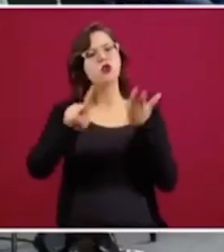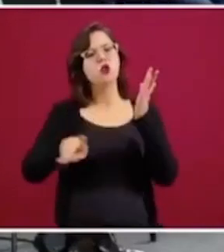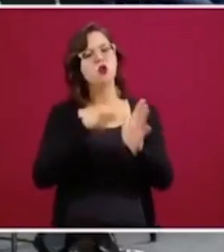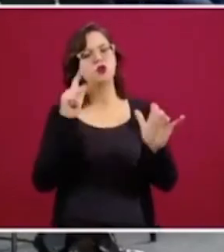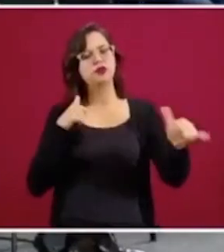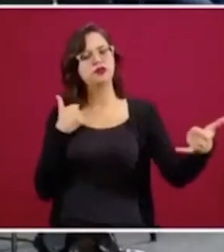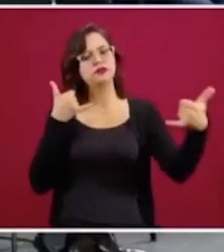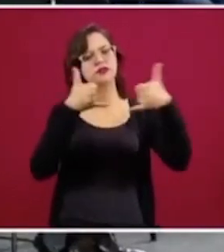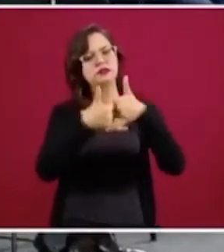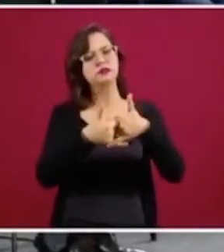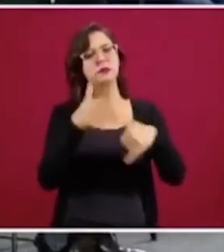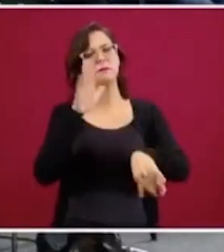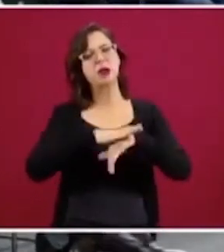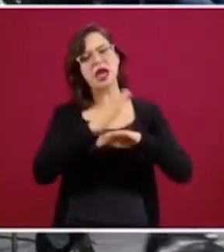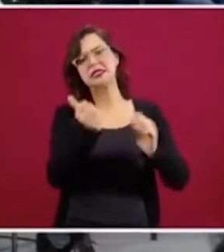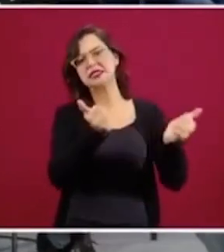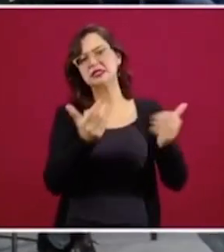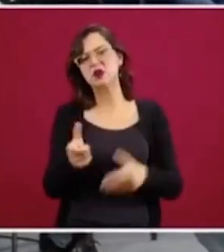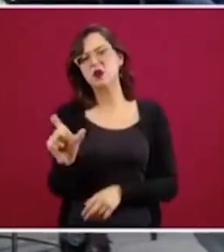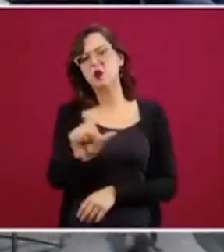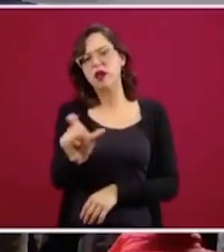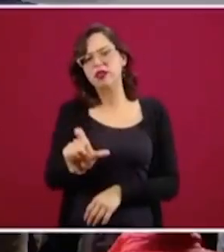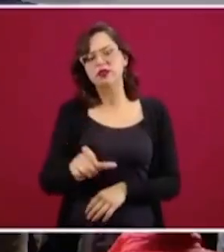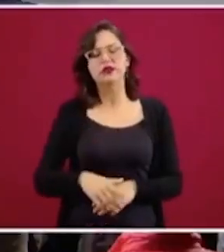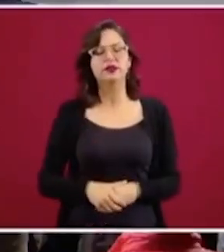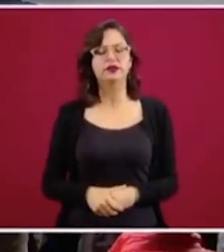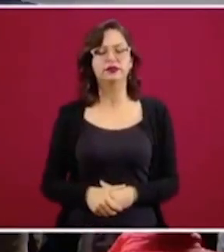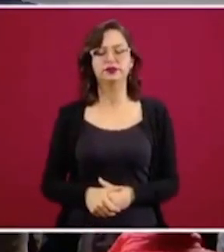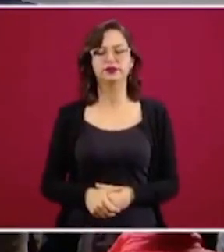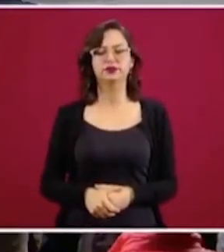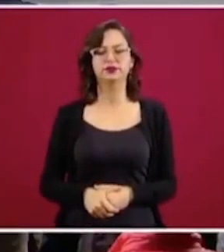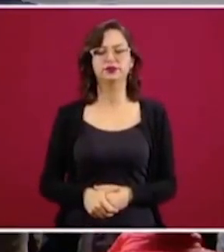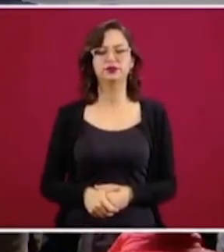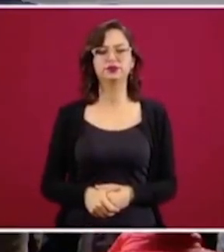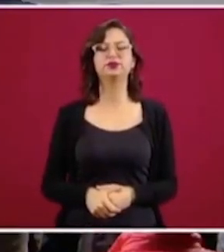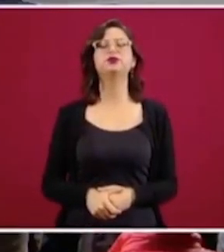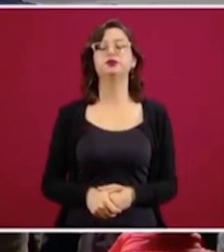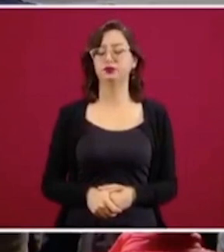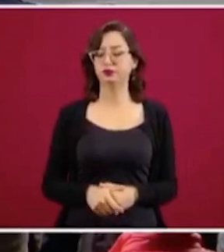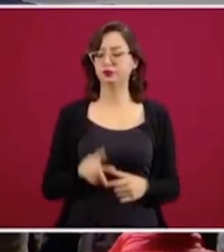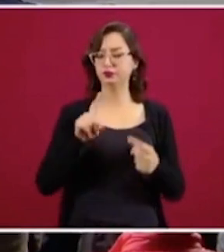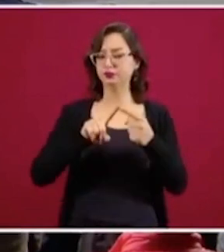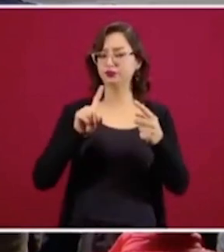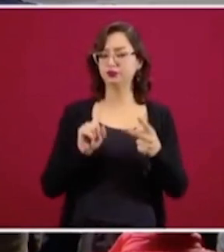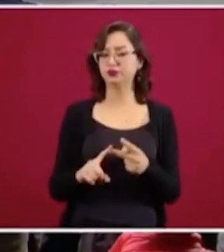Bueno, son dos cosas, nos van a entregar mil,